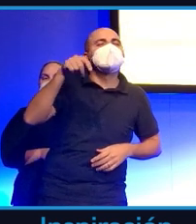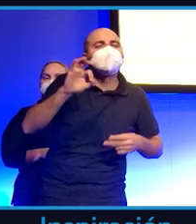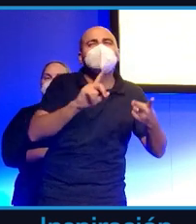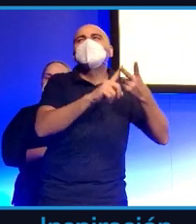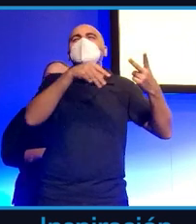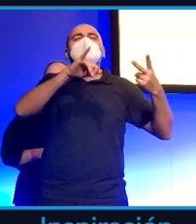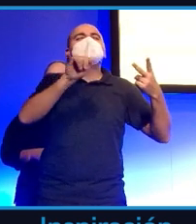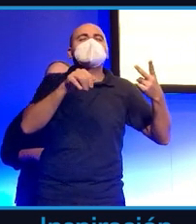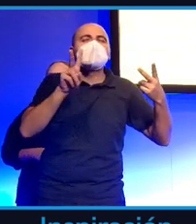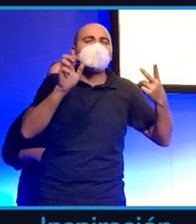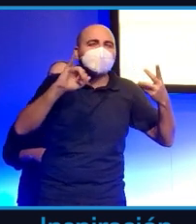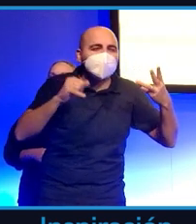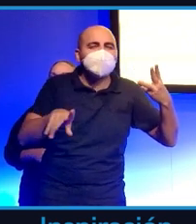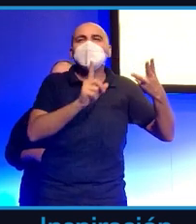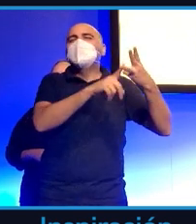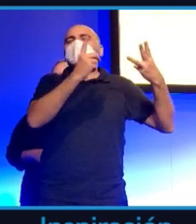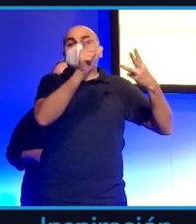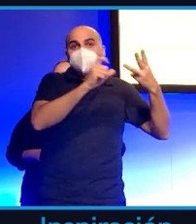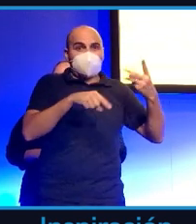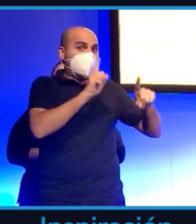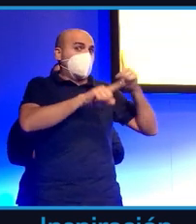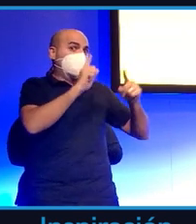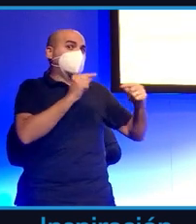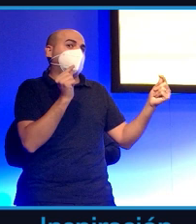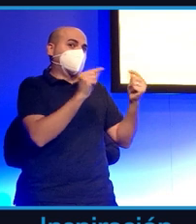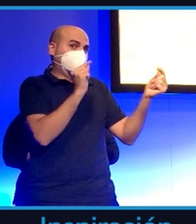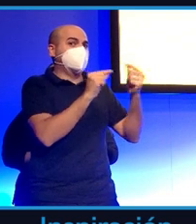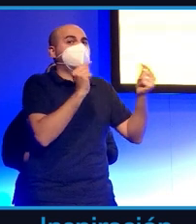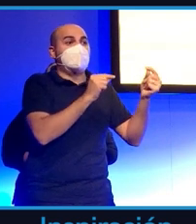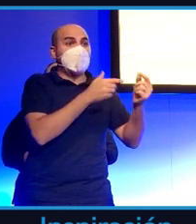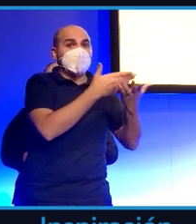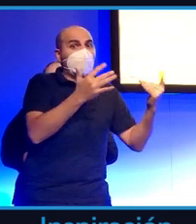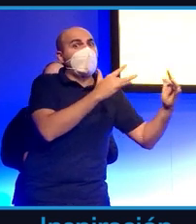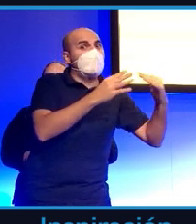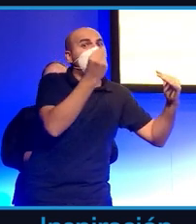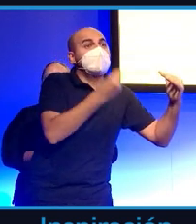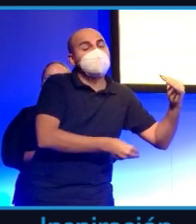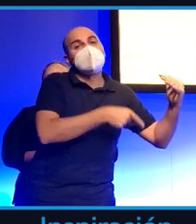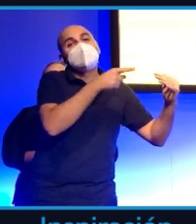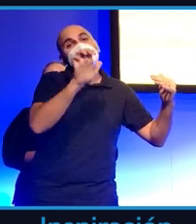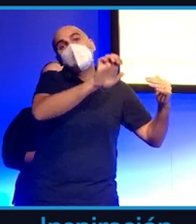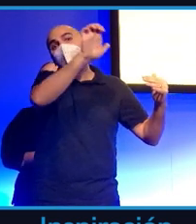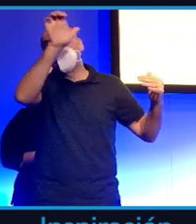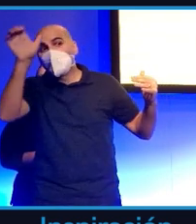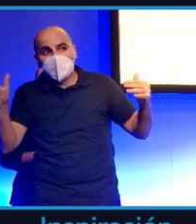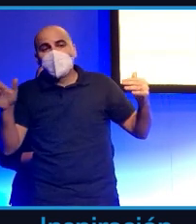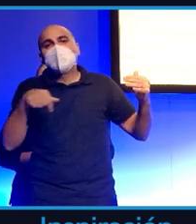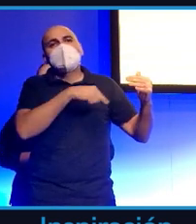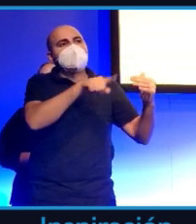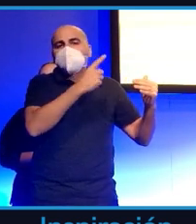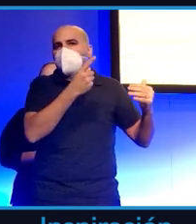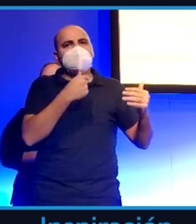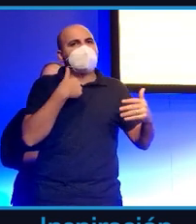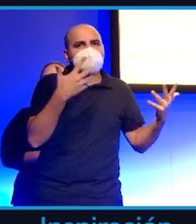Entonces el Real Madrid era un equipo que jugaba muy bien pero que a nivel europeo no consiguió grandes